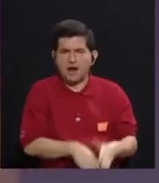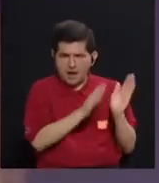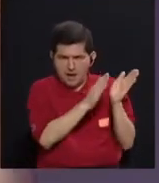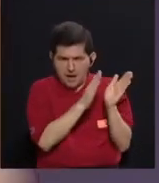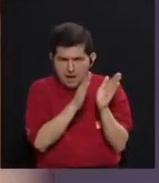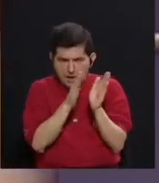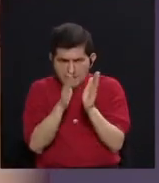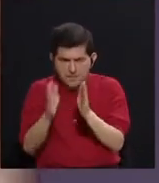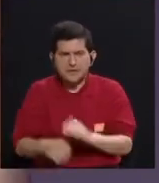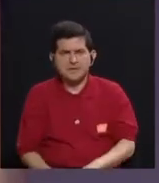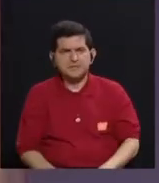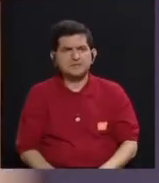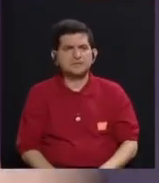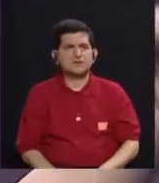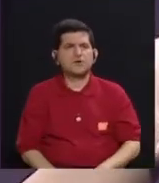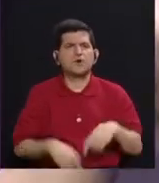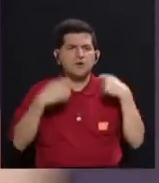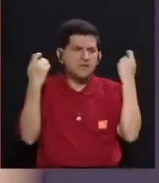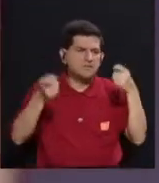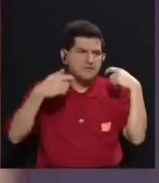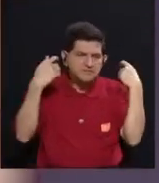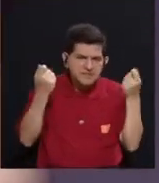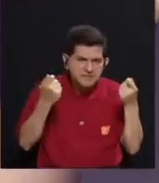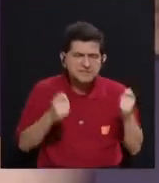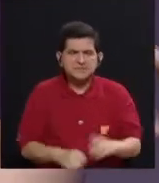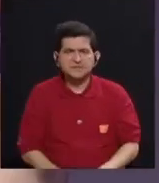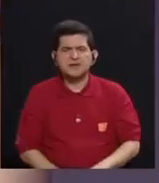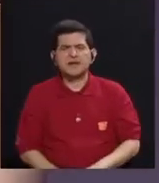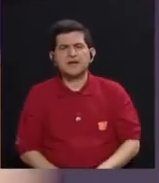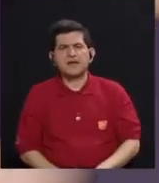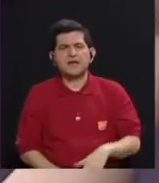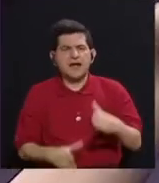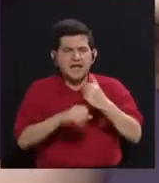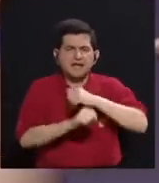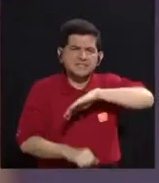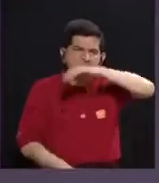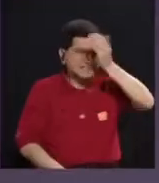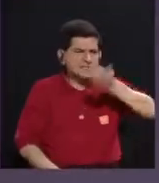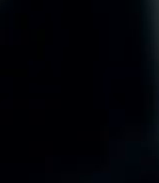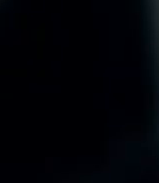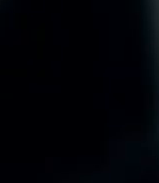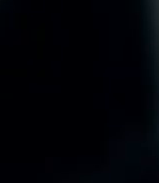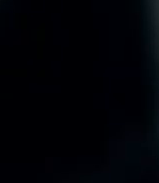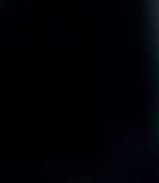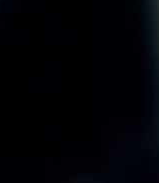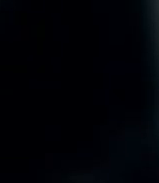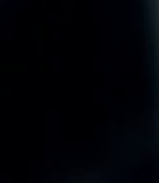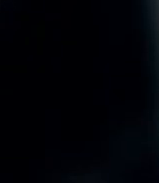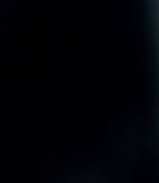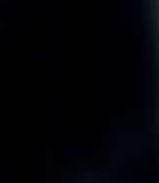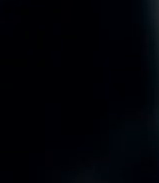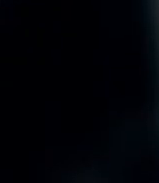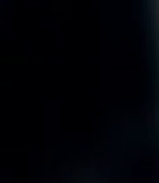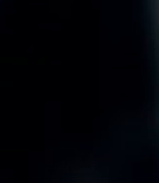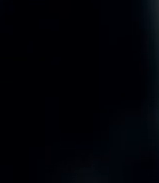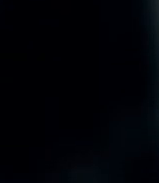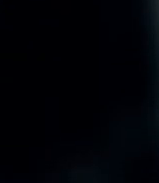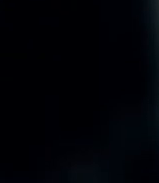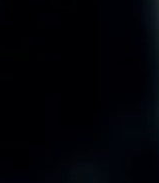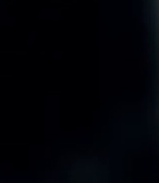aparte muy hecha, en los festivales, en las sierras, sonero. Ella conoce